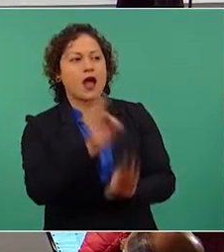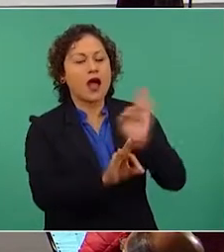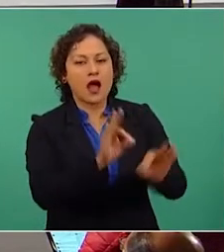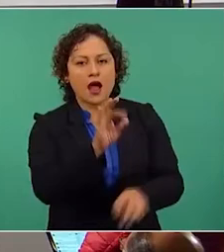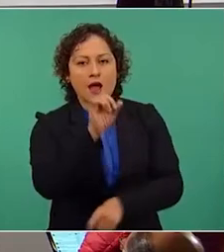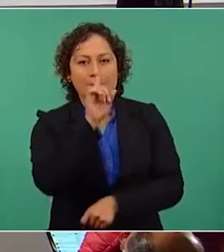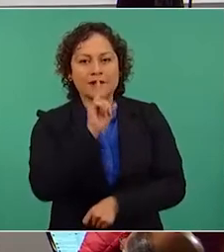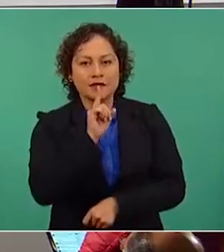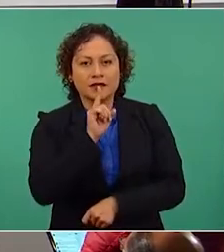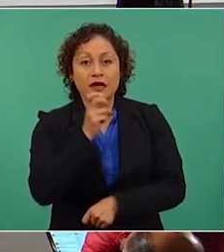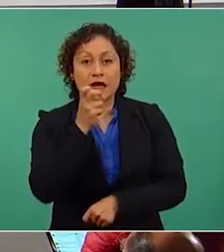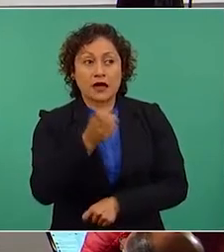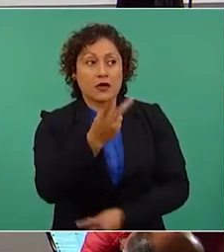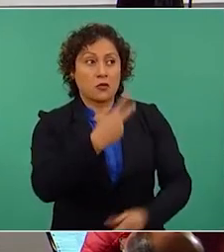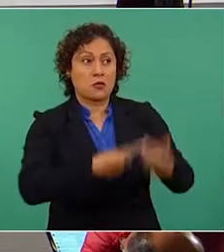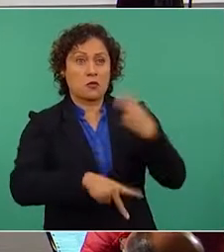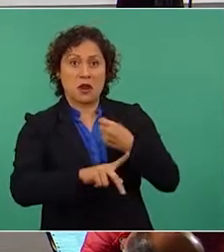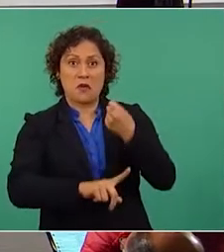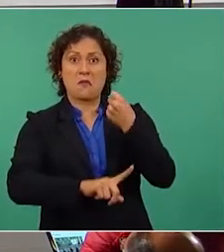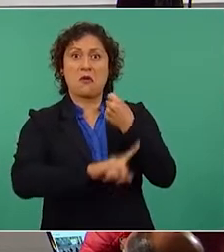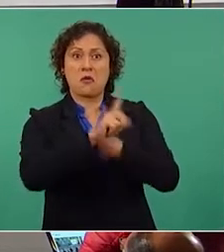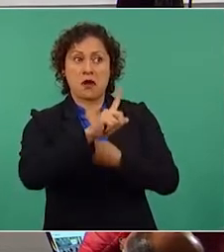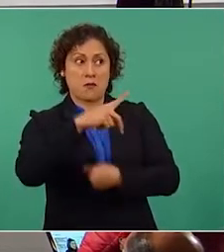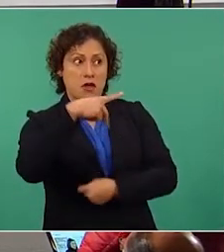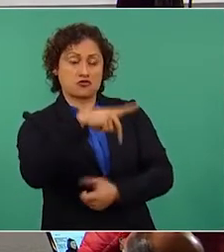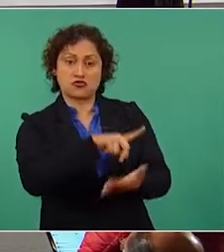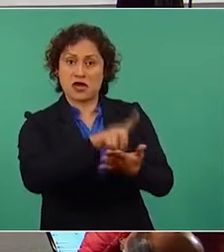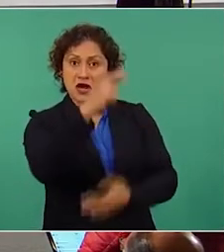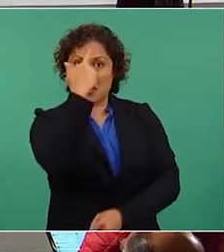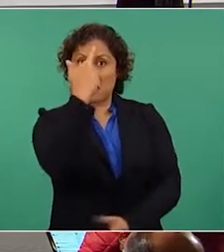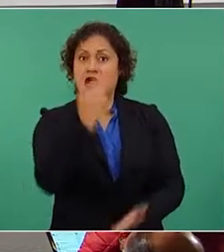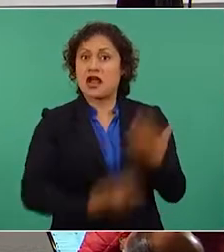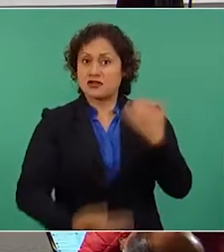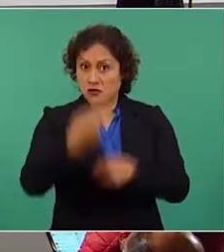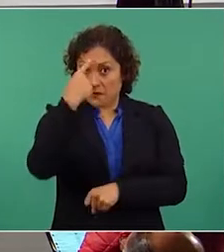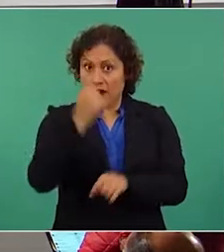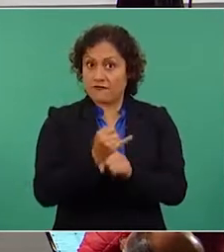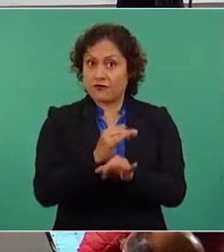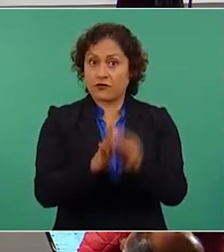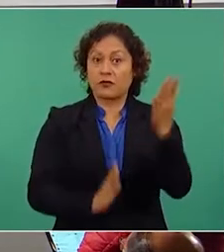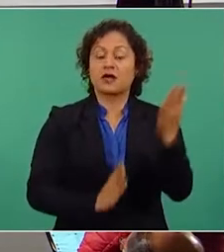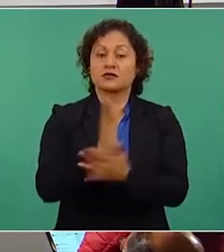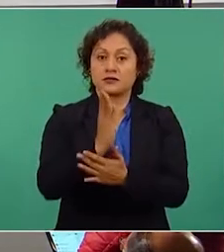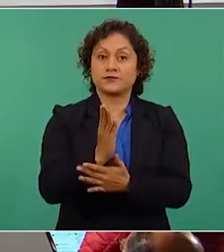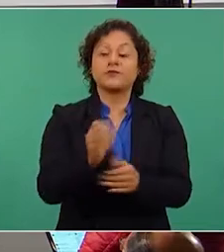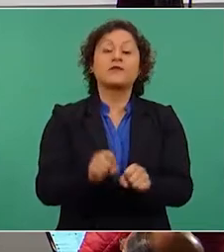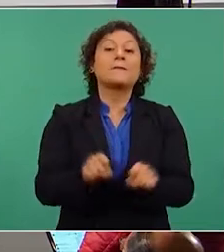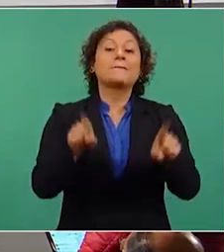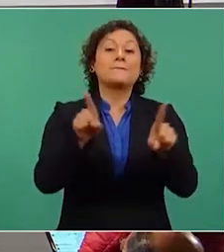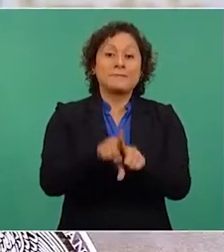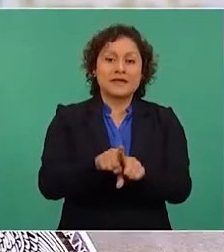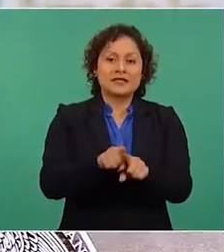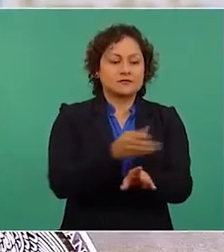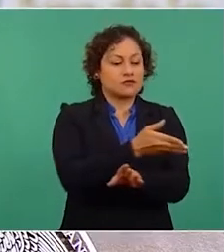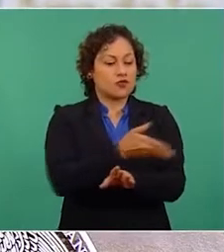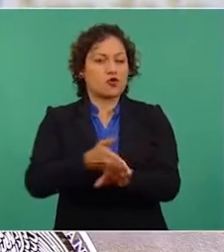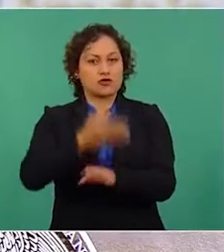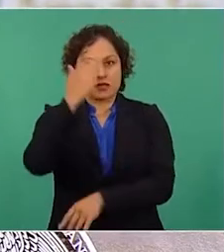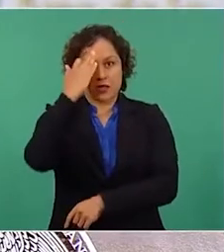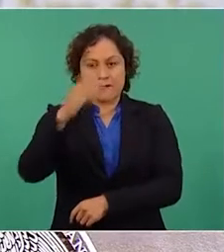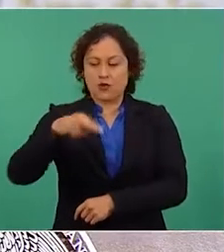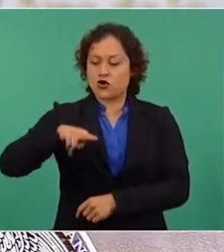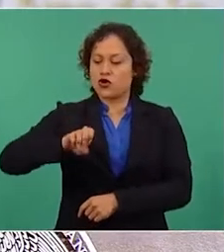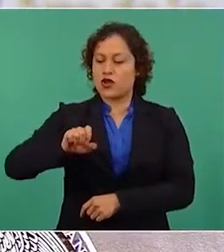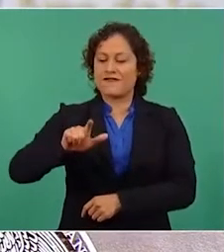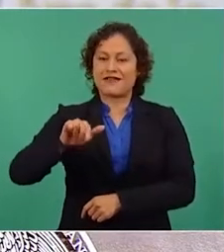el derecho ciudadano a la información. Así como en el neoliberalismo la corrupción ha sido su sello distintivo,